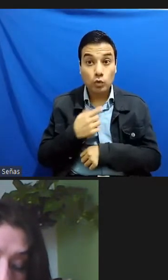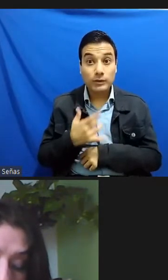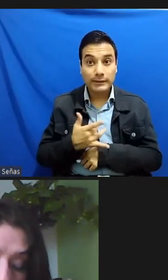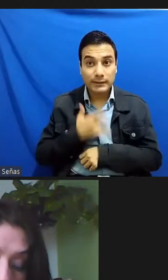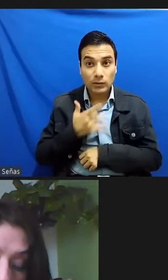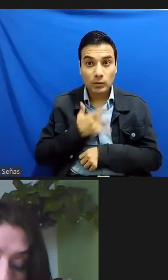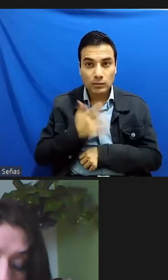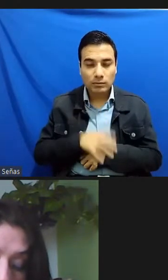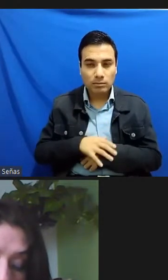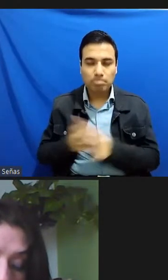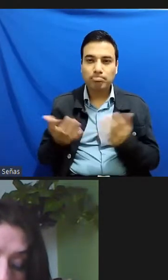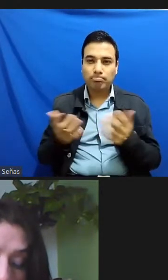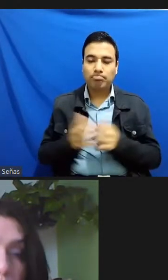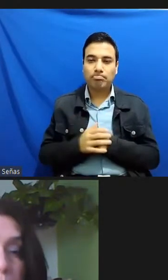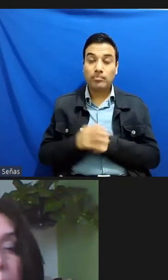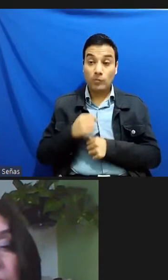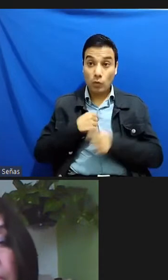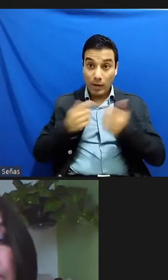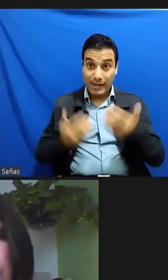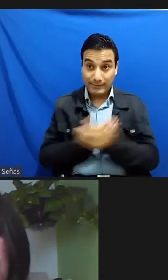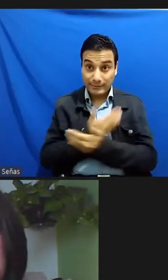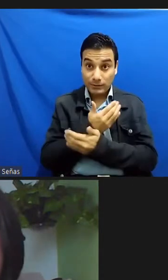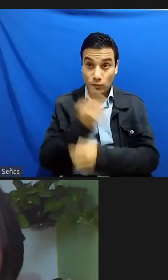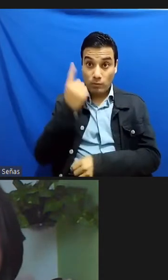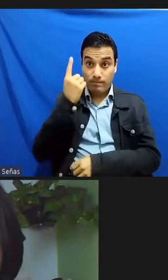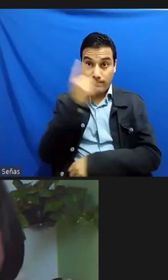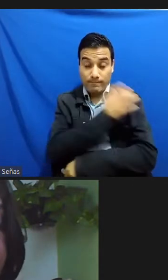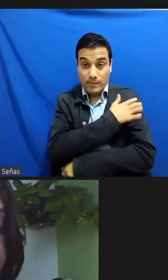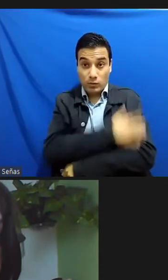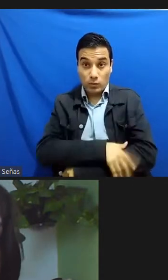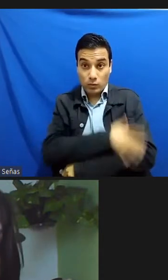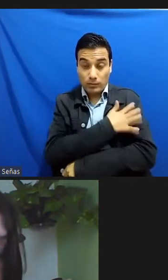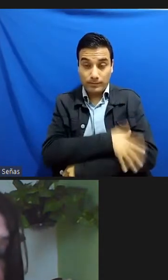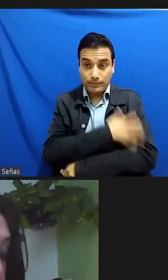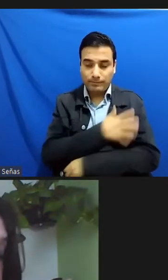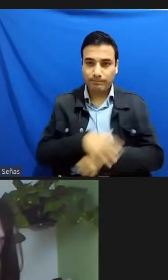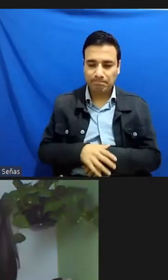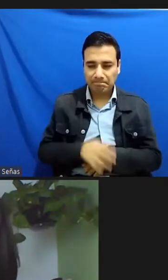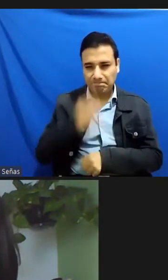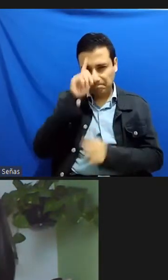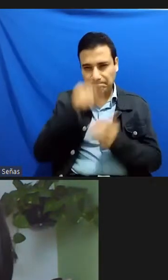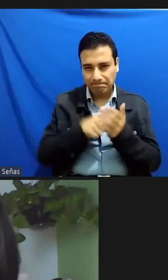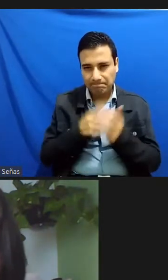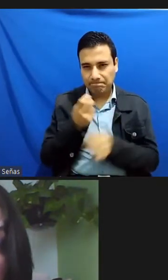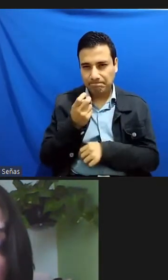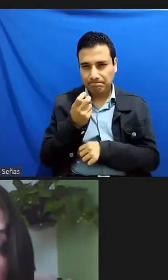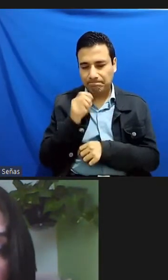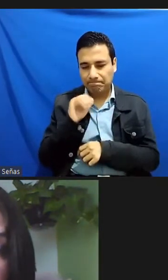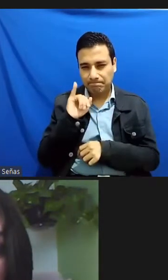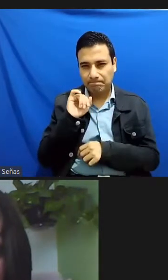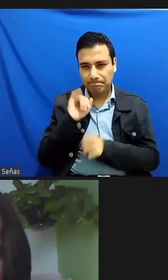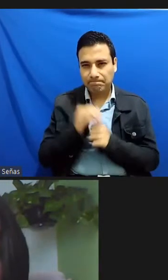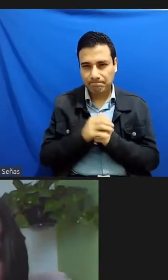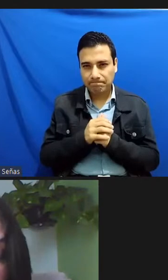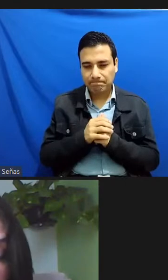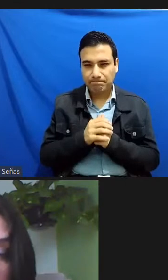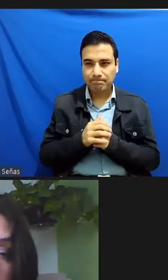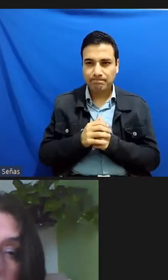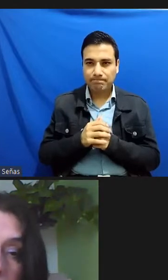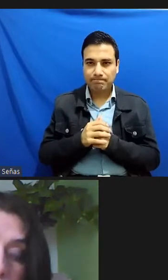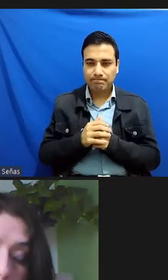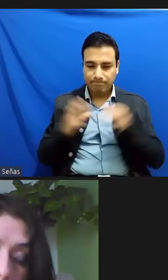nacimiento de ser de un brazo eh si está cruzado por los cuerpos distintos